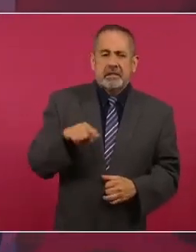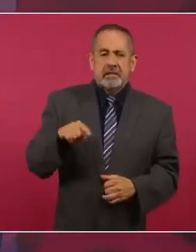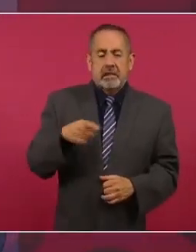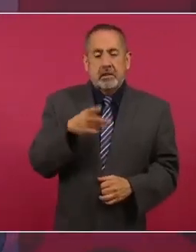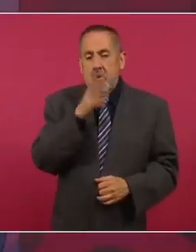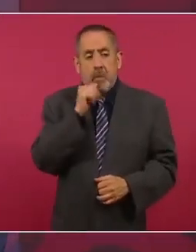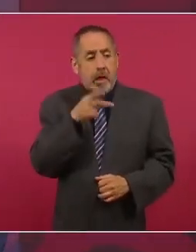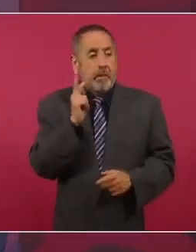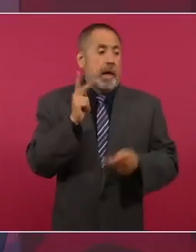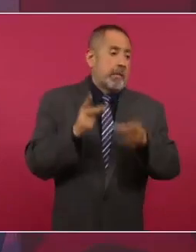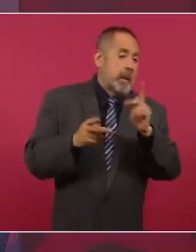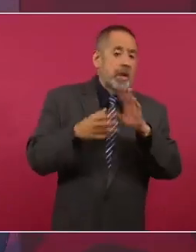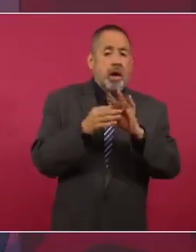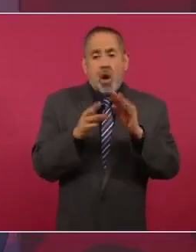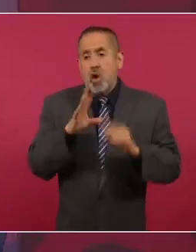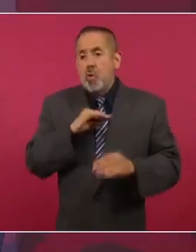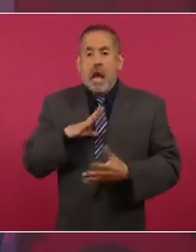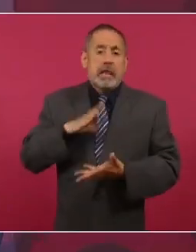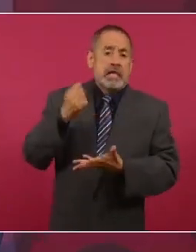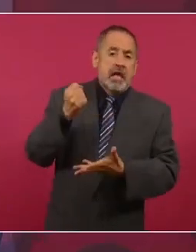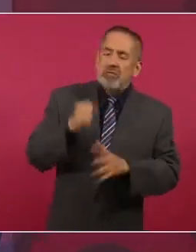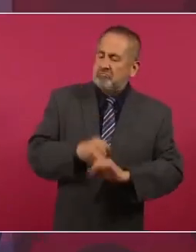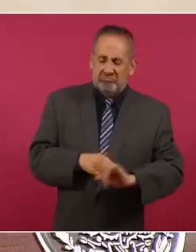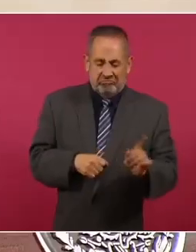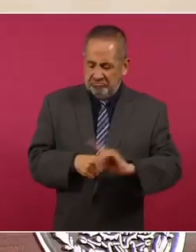excusa o el pretexto de que no hay presupuesto